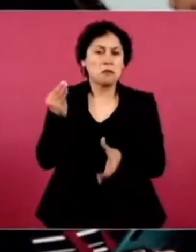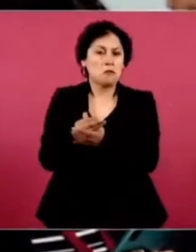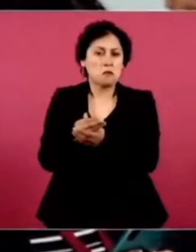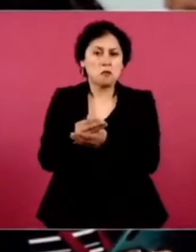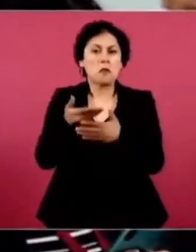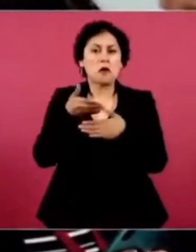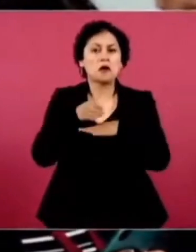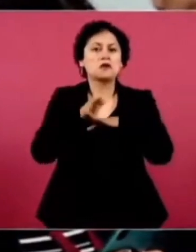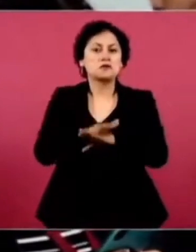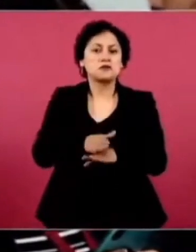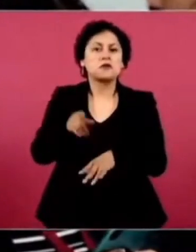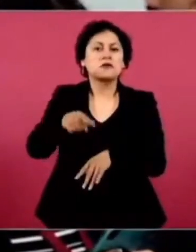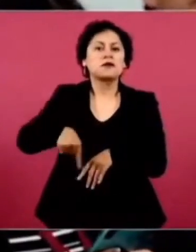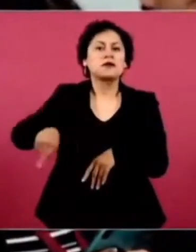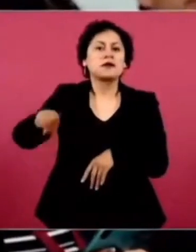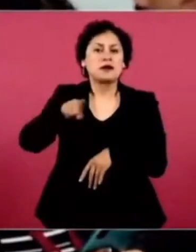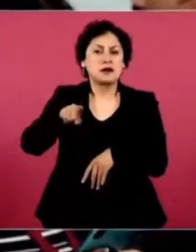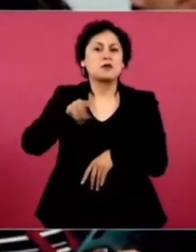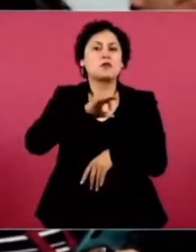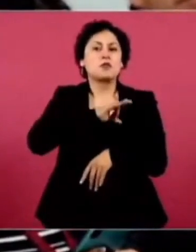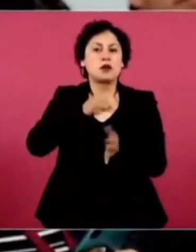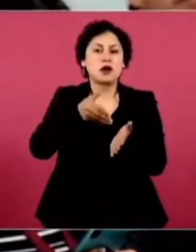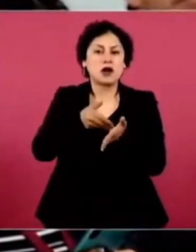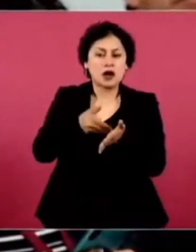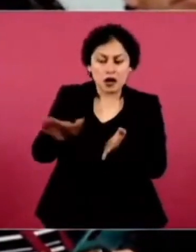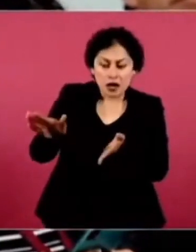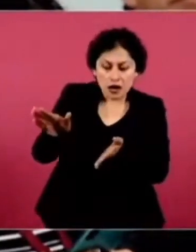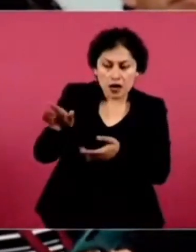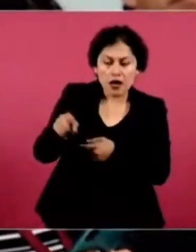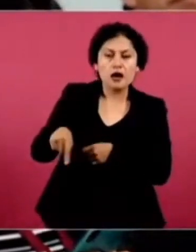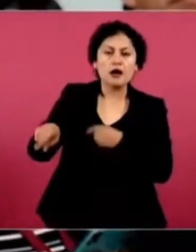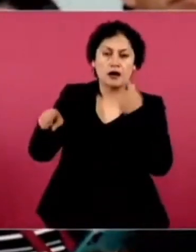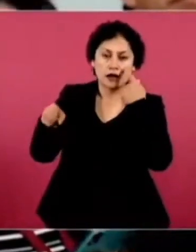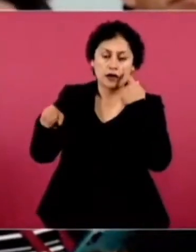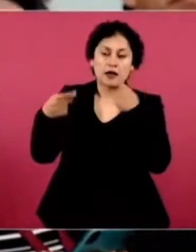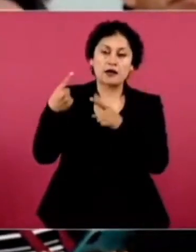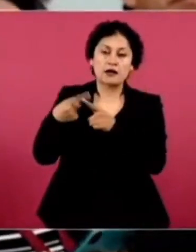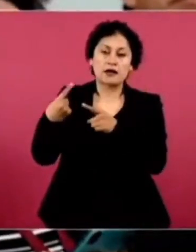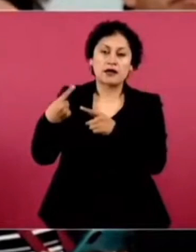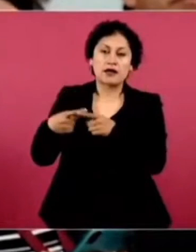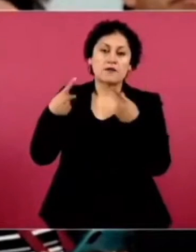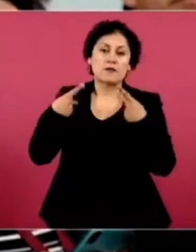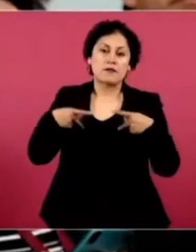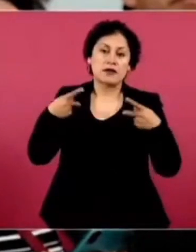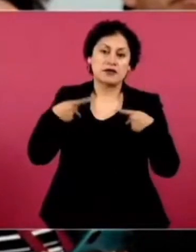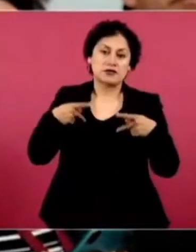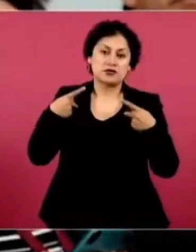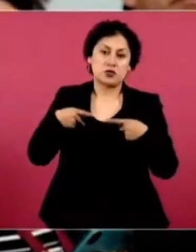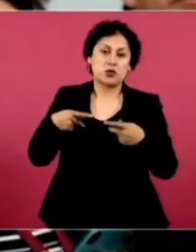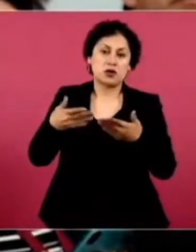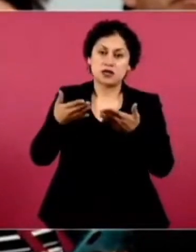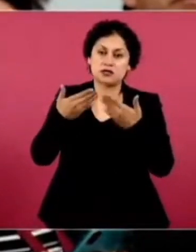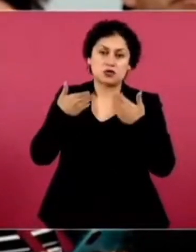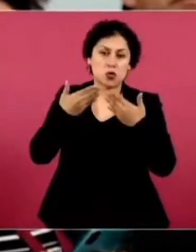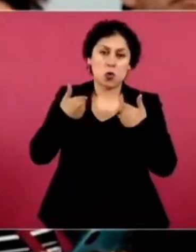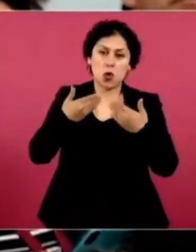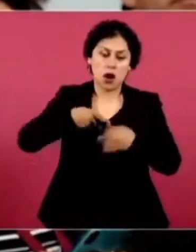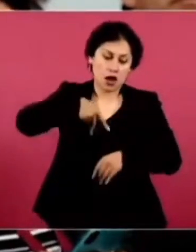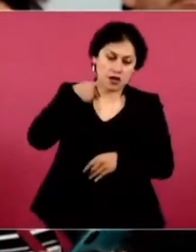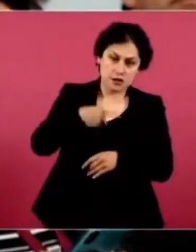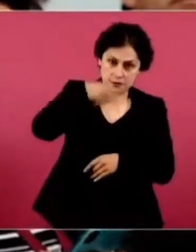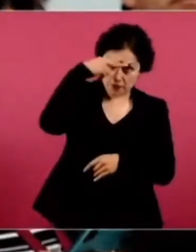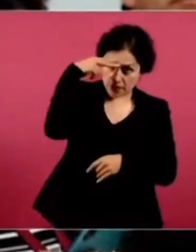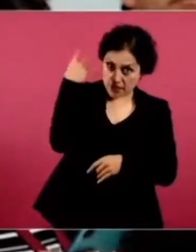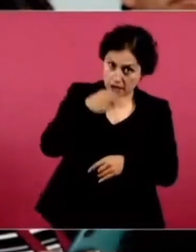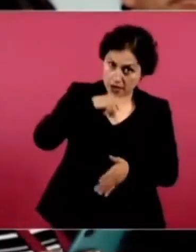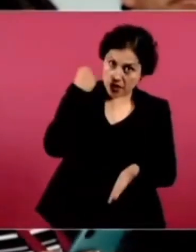pues de forma voluntaria expulsen a los jugadores que no están con una nacionalidad mexicana de manera